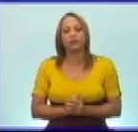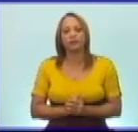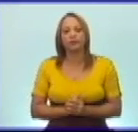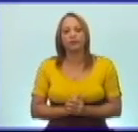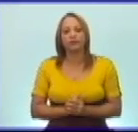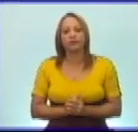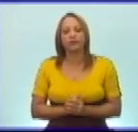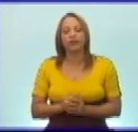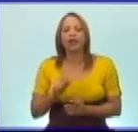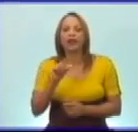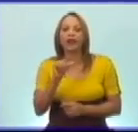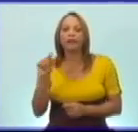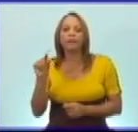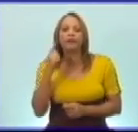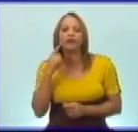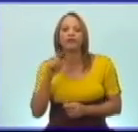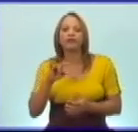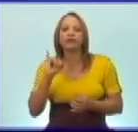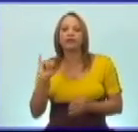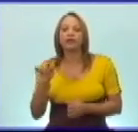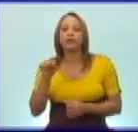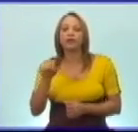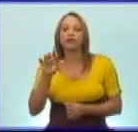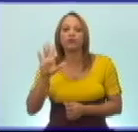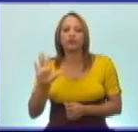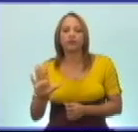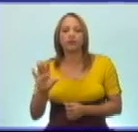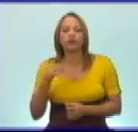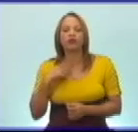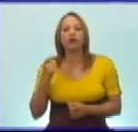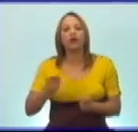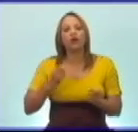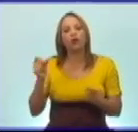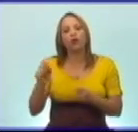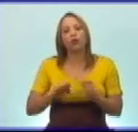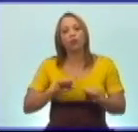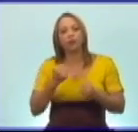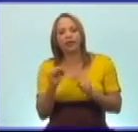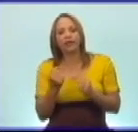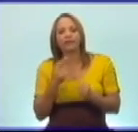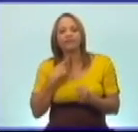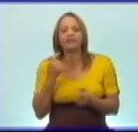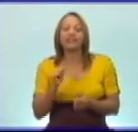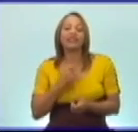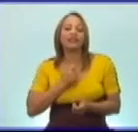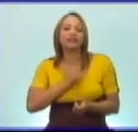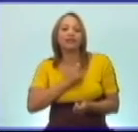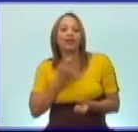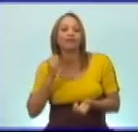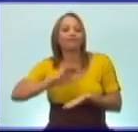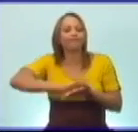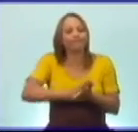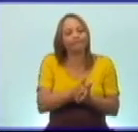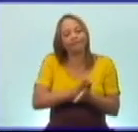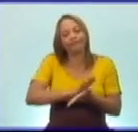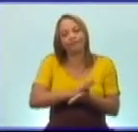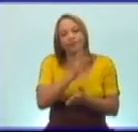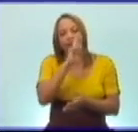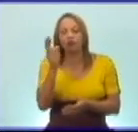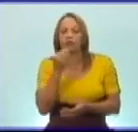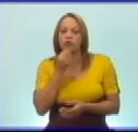Epígrafe 6.5. Los imperialistas intentaron aplastar la revolución y salieron